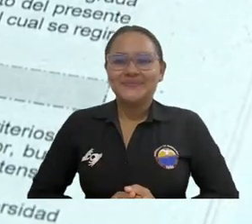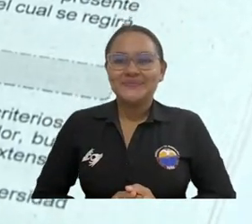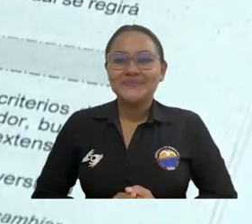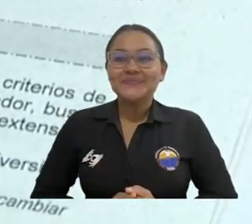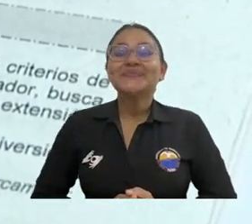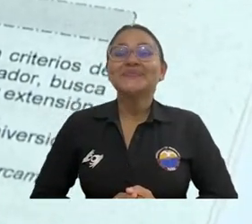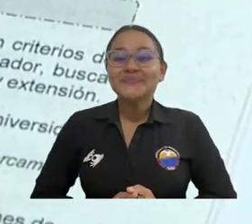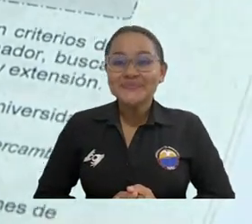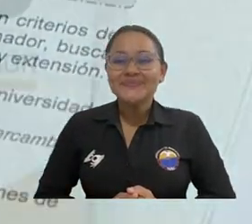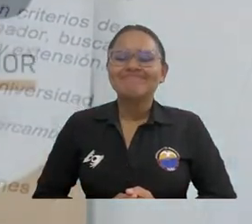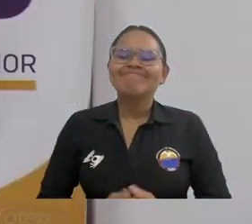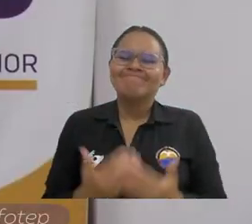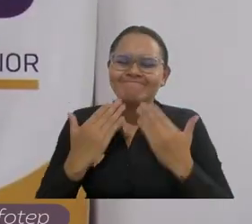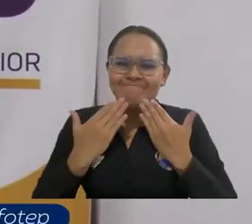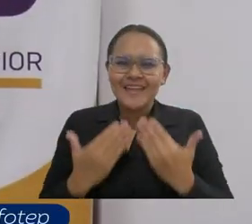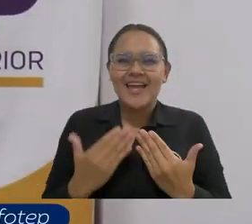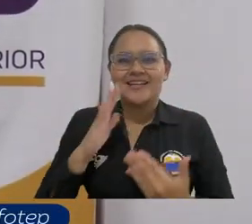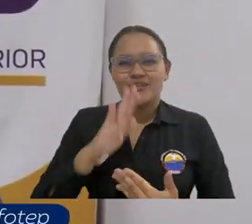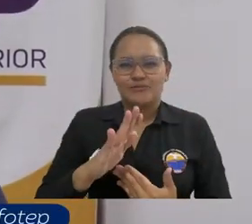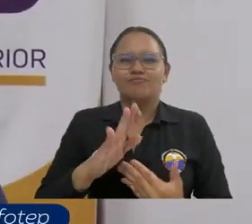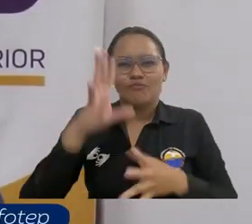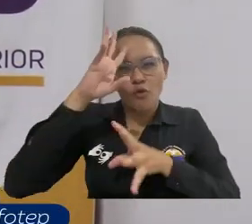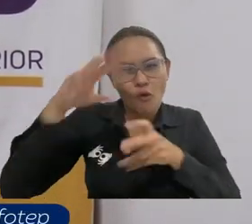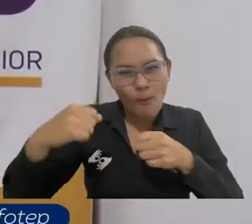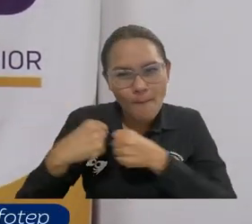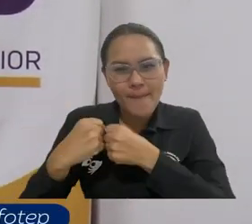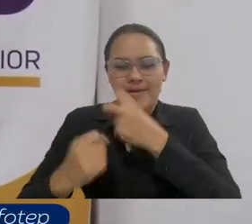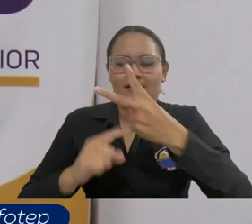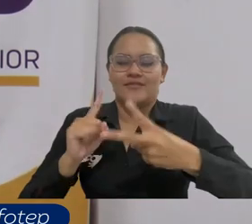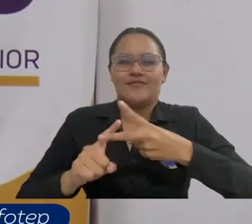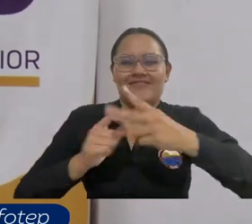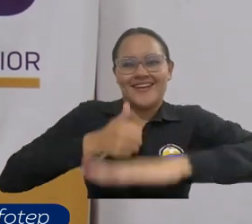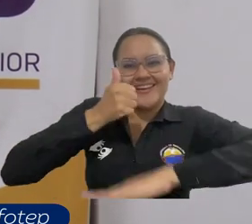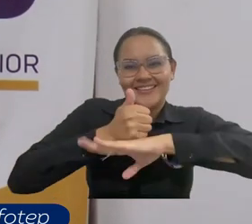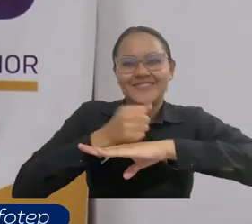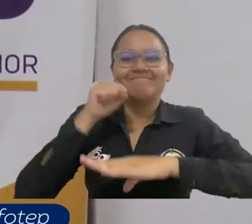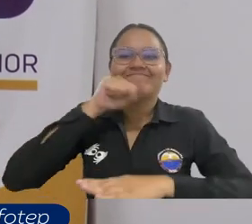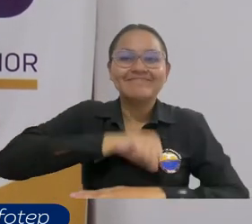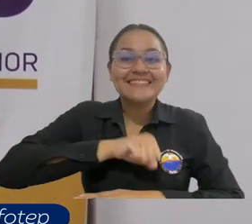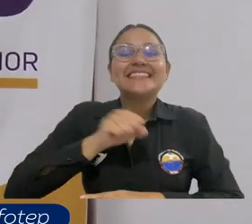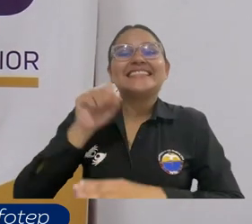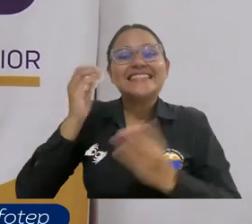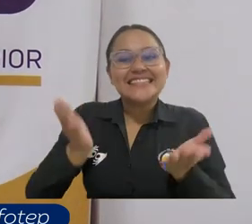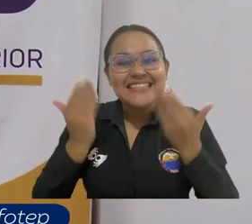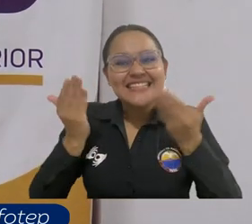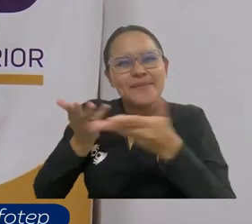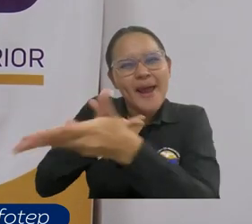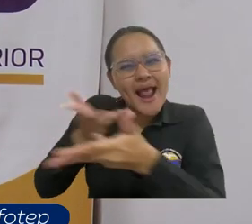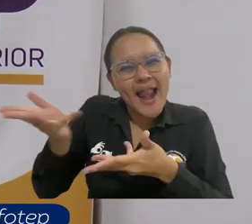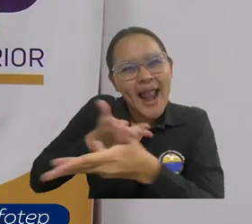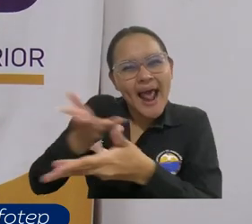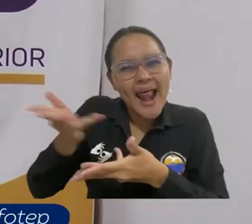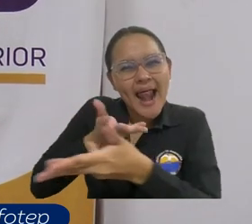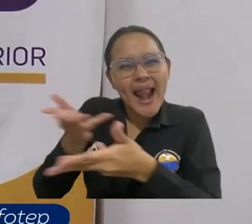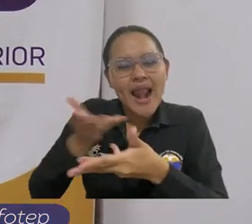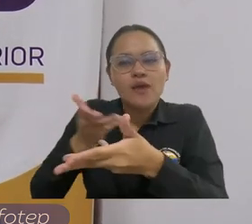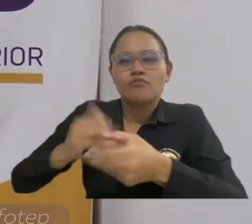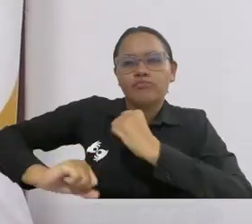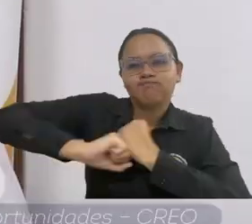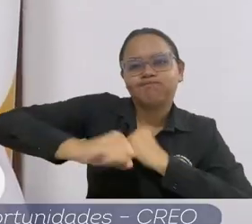convenio y la voluntad del doctor Pablo Vera han permitido que haya una transferencia efectiva de capacidades